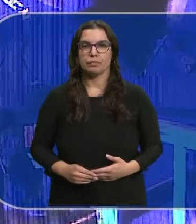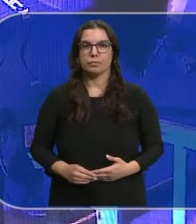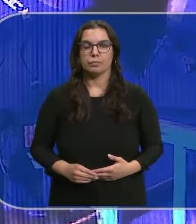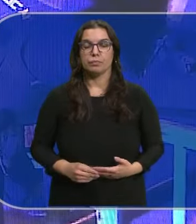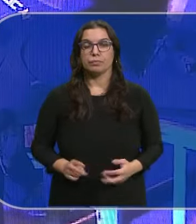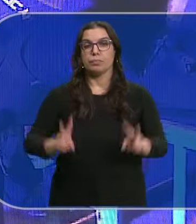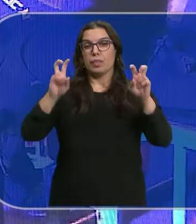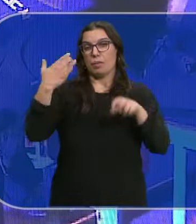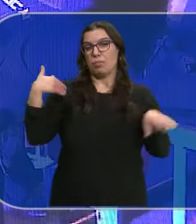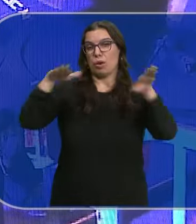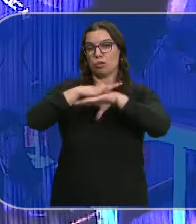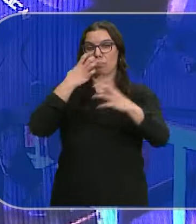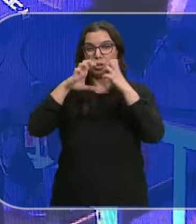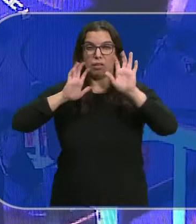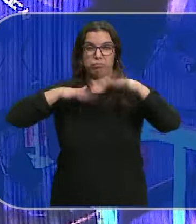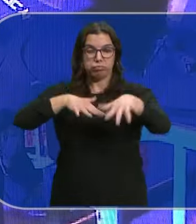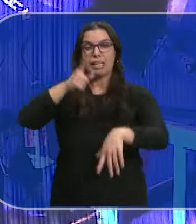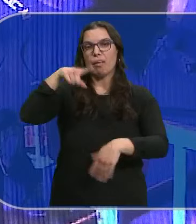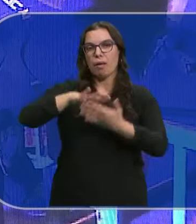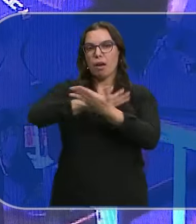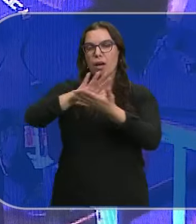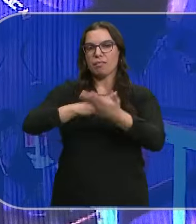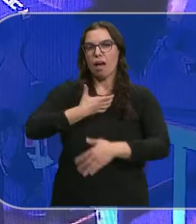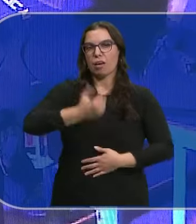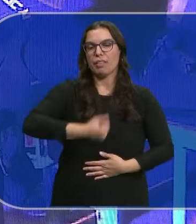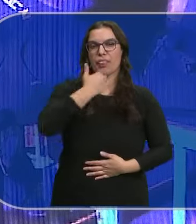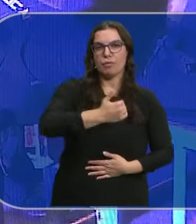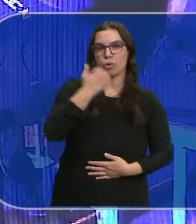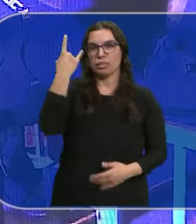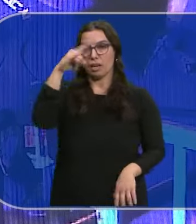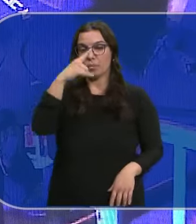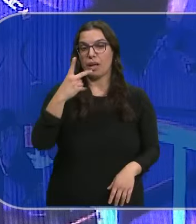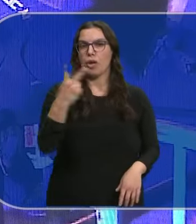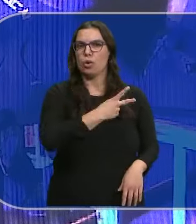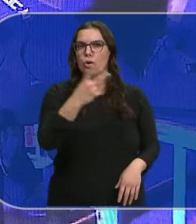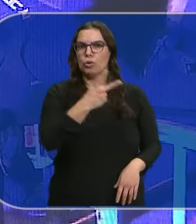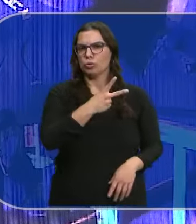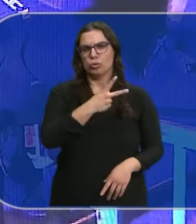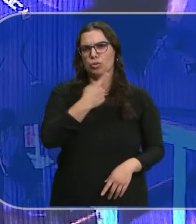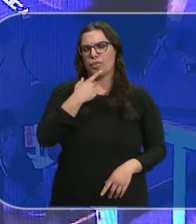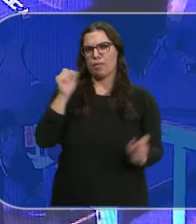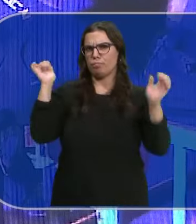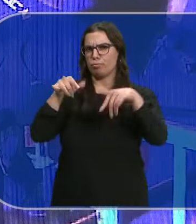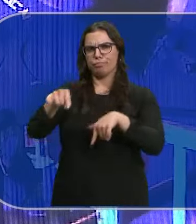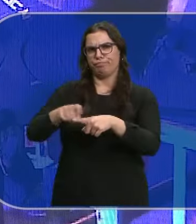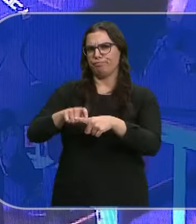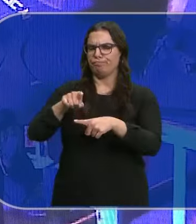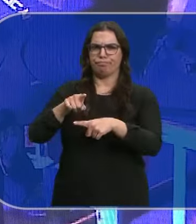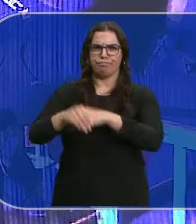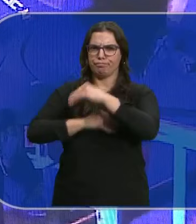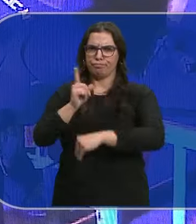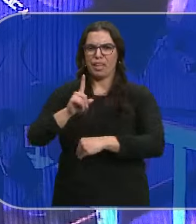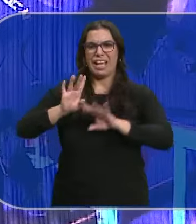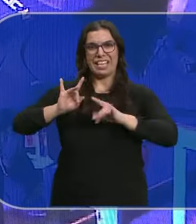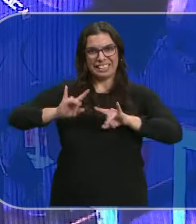Sobre las protestas de anoche también han hablado los alcaldes de Zamora y de Salamanca Los dos rechazan que este tipo de concentraciones se